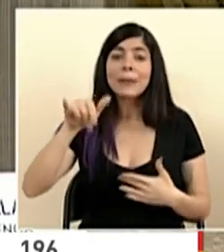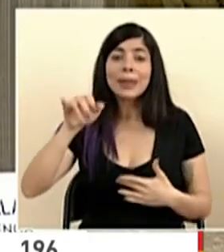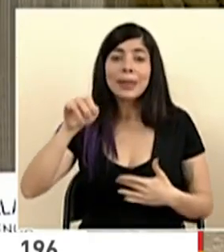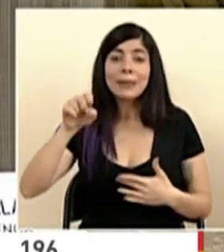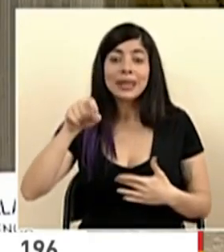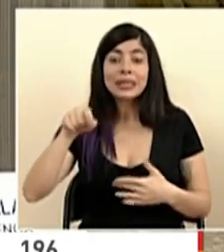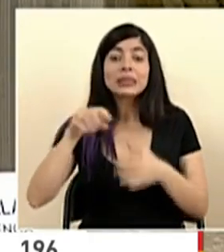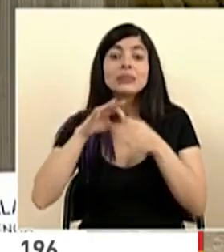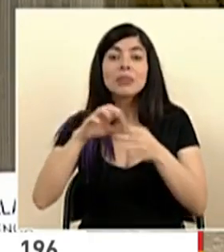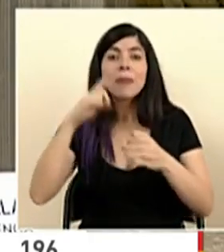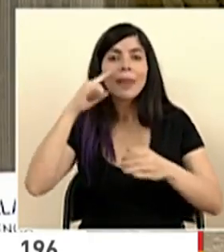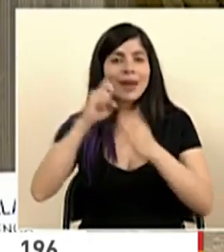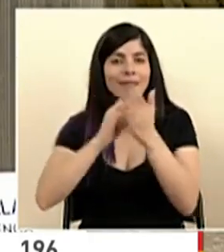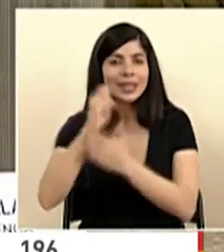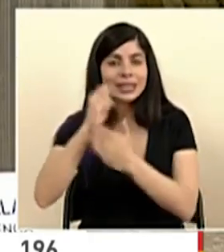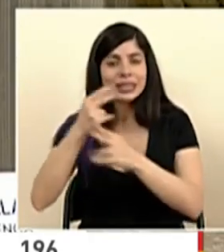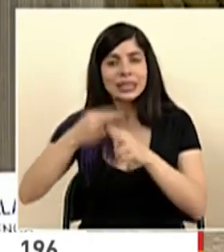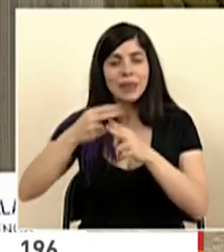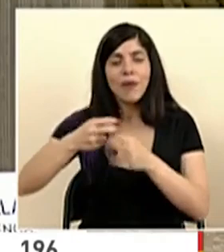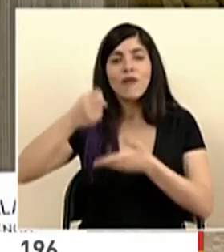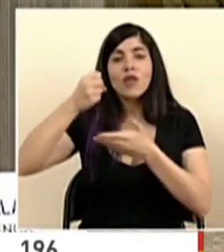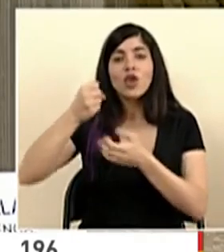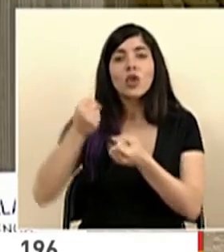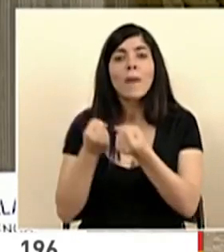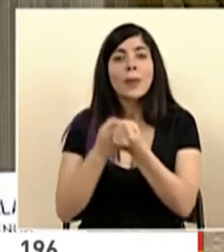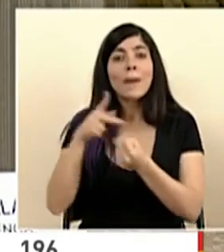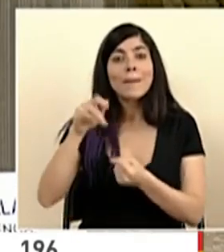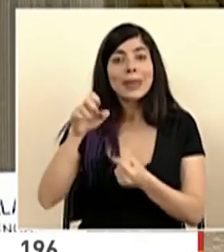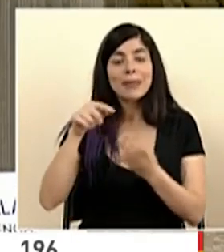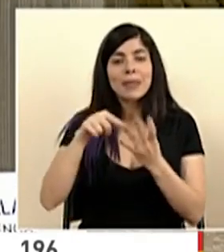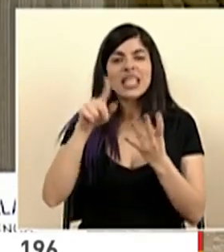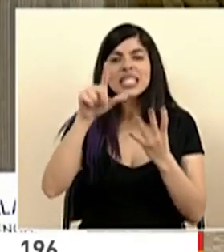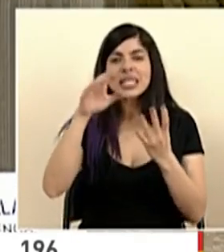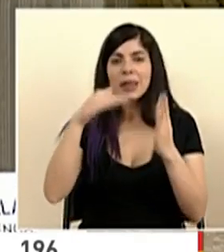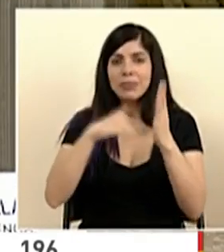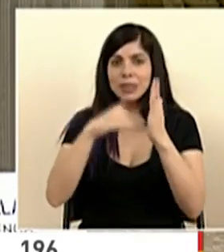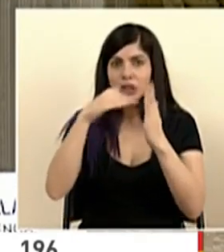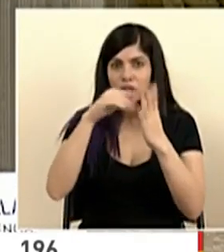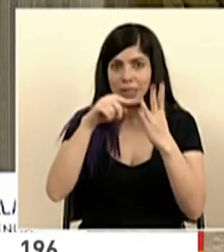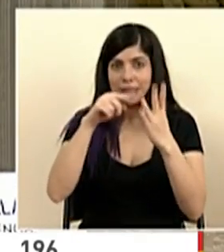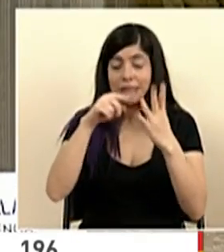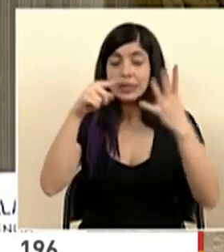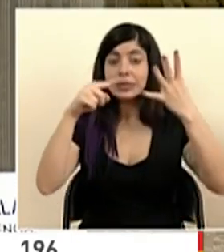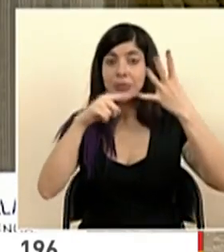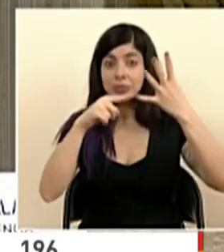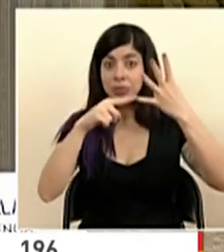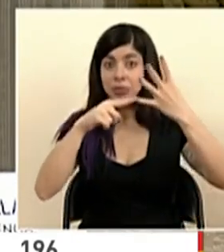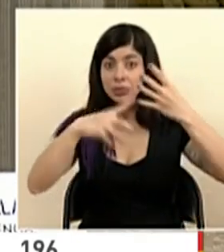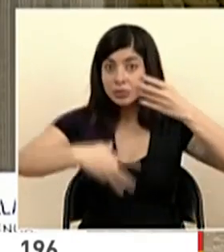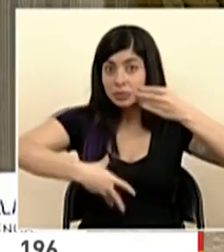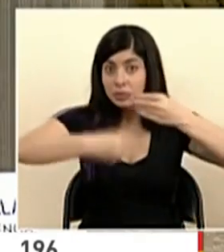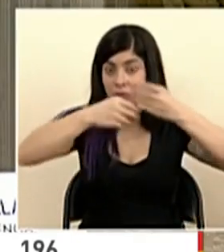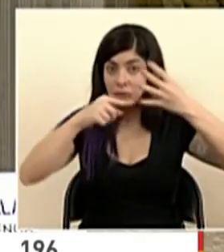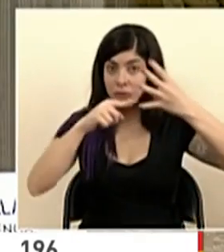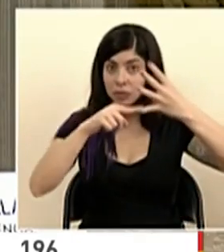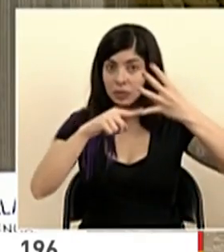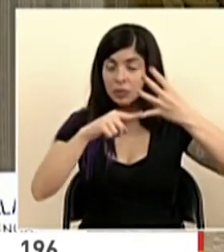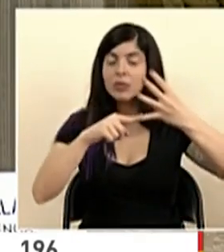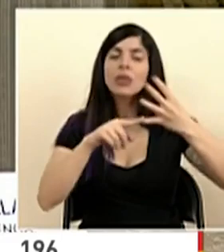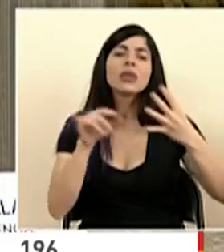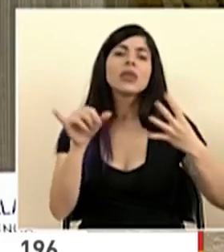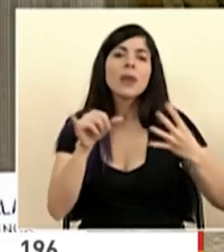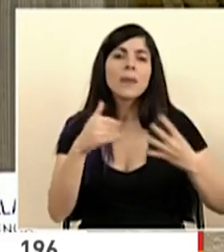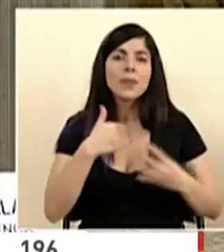asociadas a investigación que se llama el fondo propime tenemos cien millones y adicionalmente a eso pues